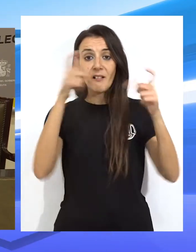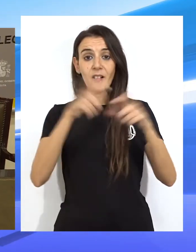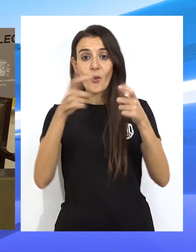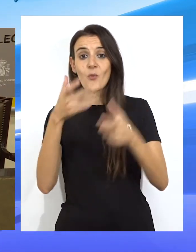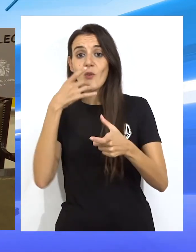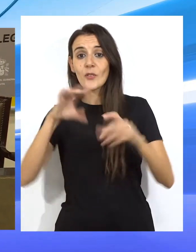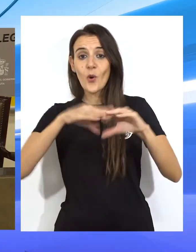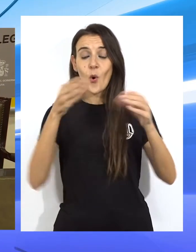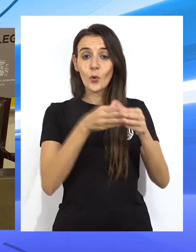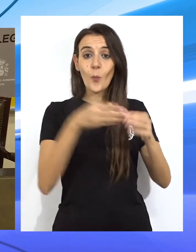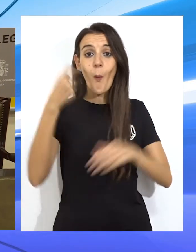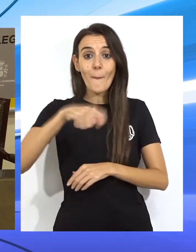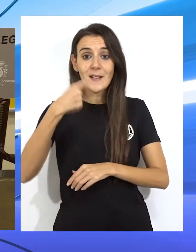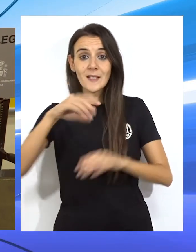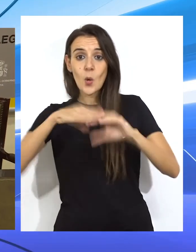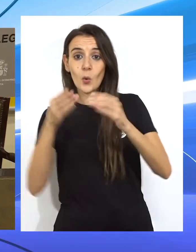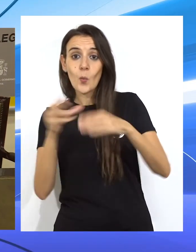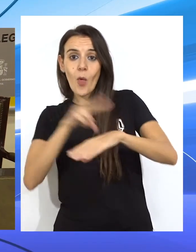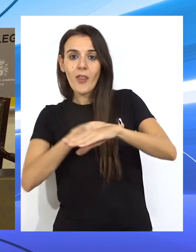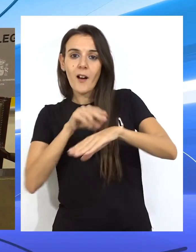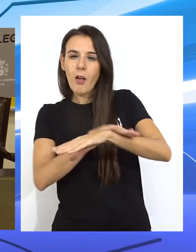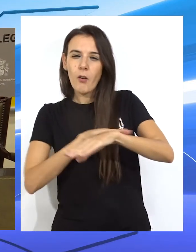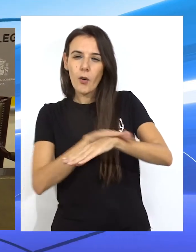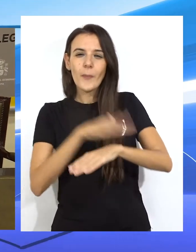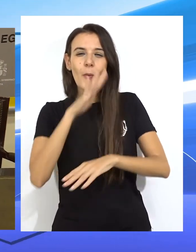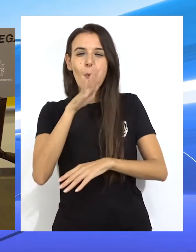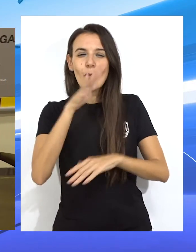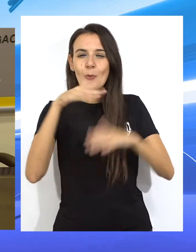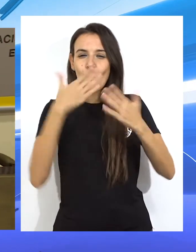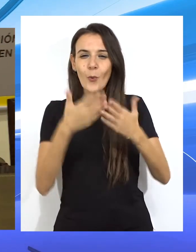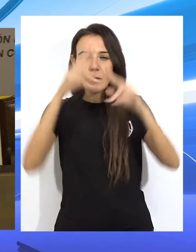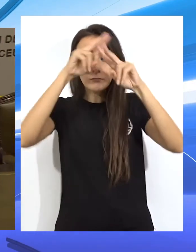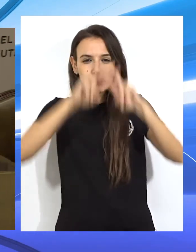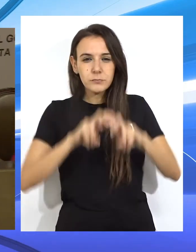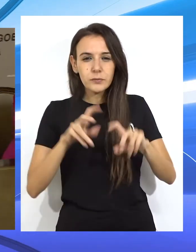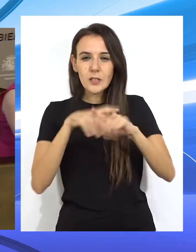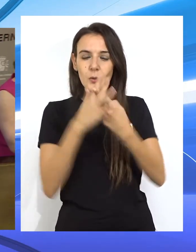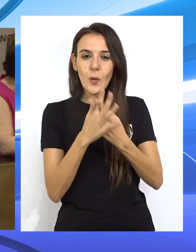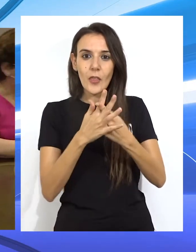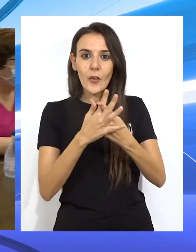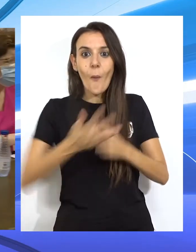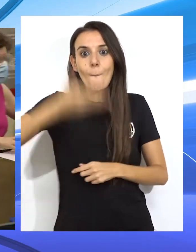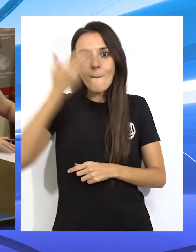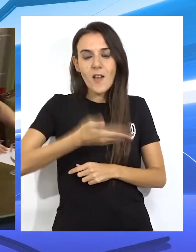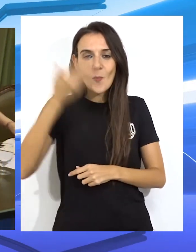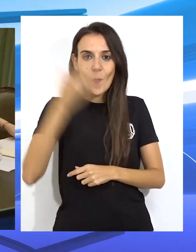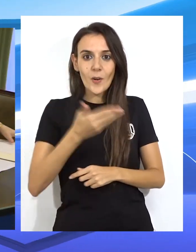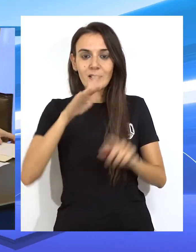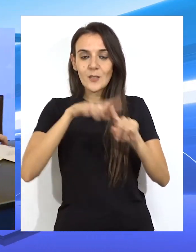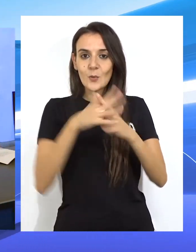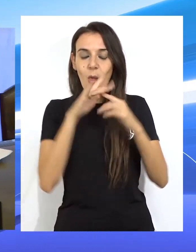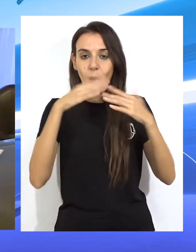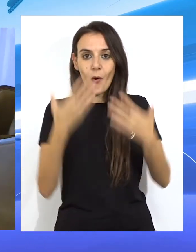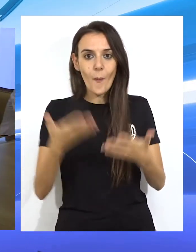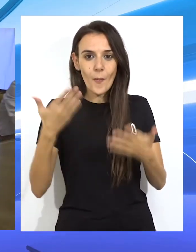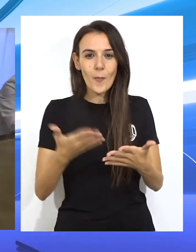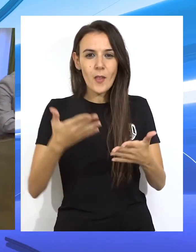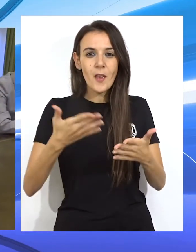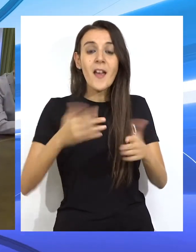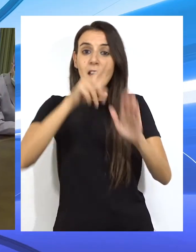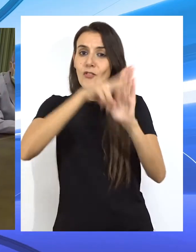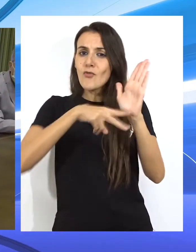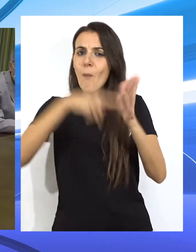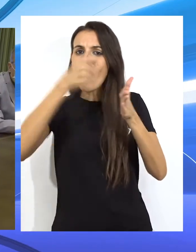Reunión entre los equipos del presidente y la delegada del gobierno, el motivo ha sido analizar la situación grave en la que nos encontramos y la posibilidad de